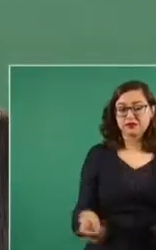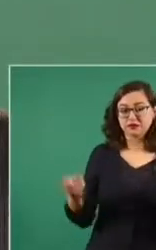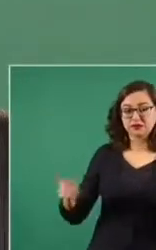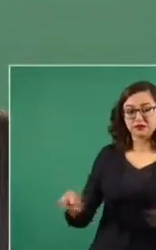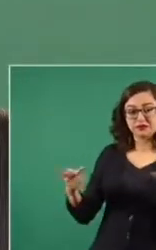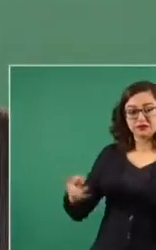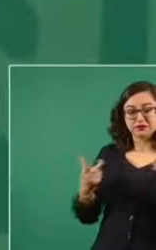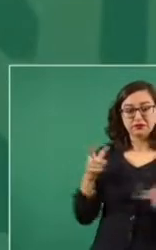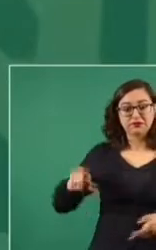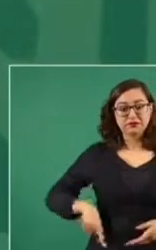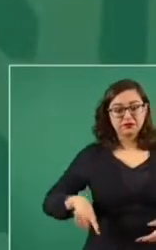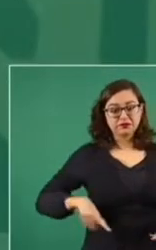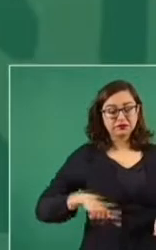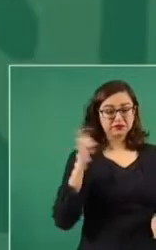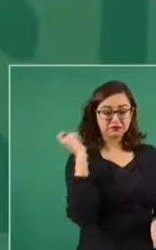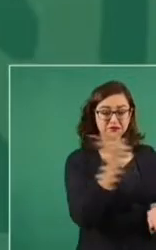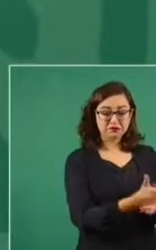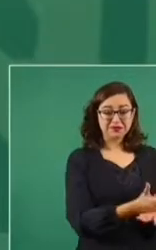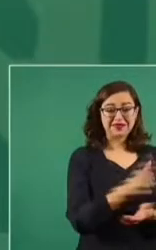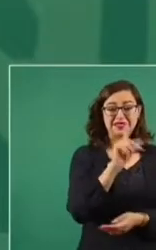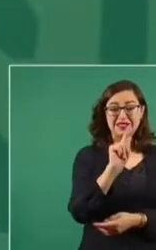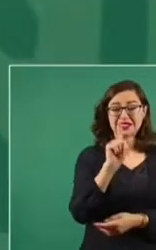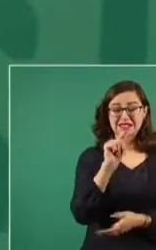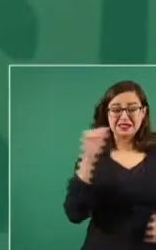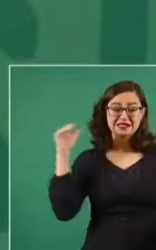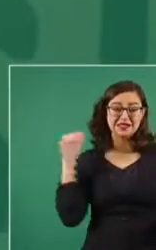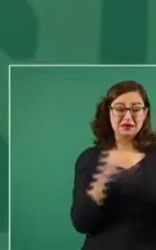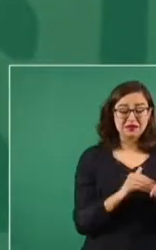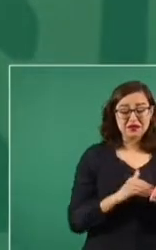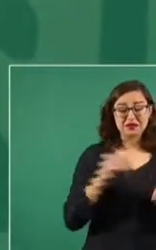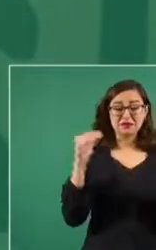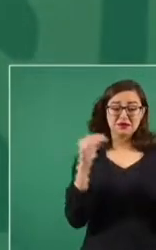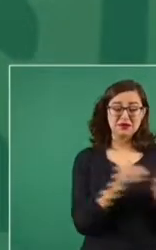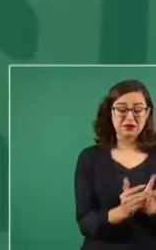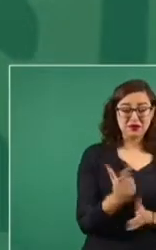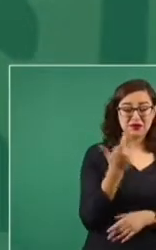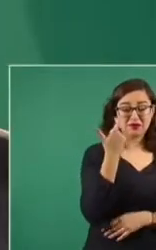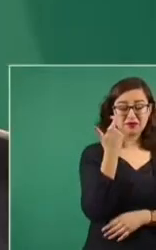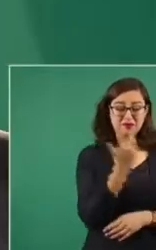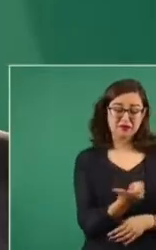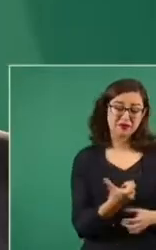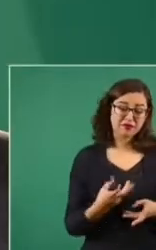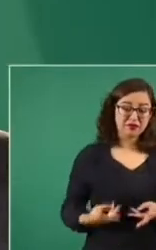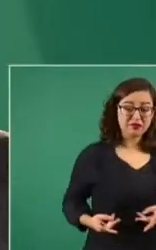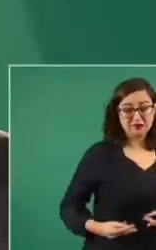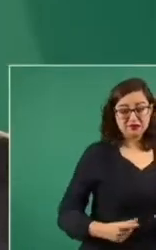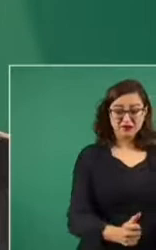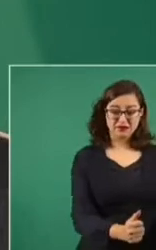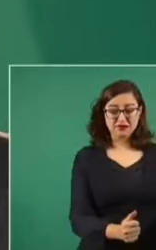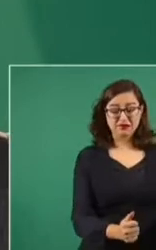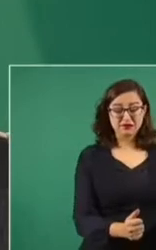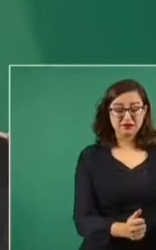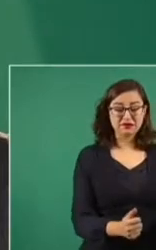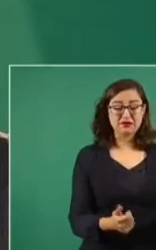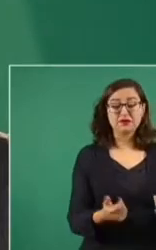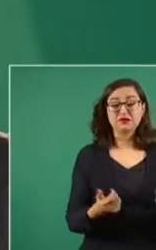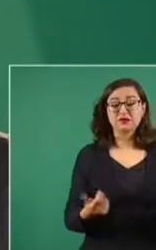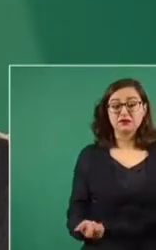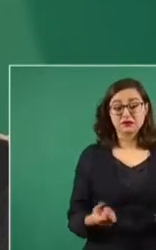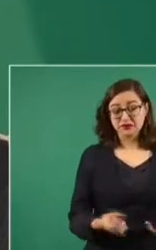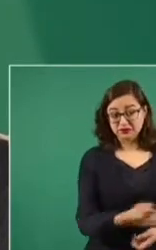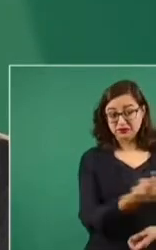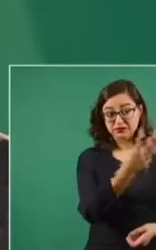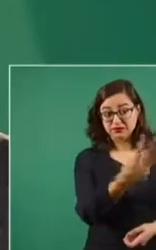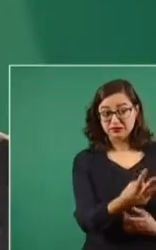Y de esas tres, de esas 10, tres, pues como el 40 por